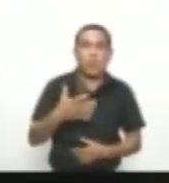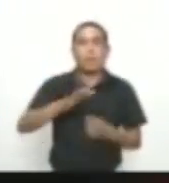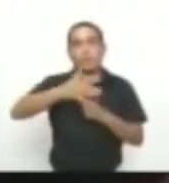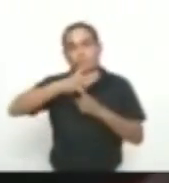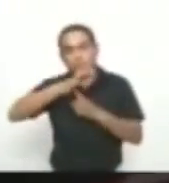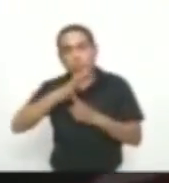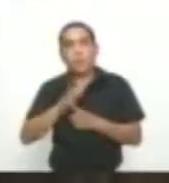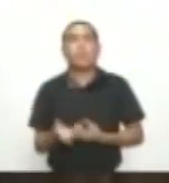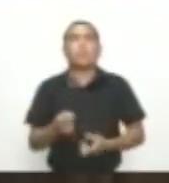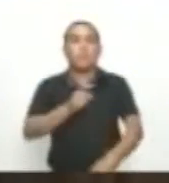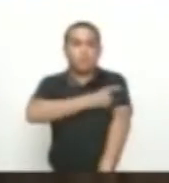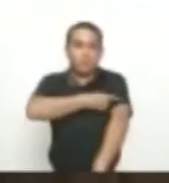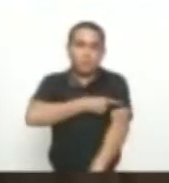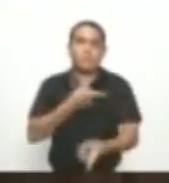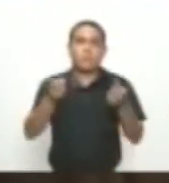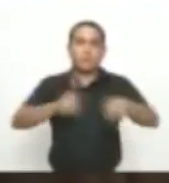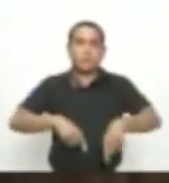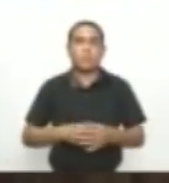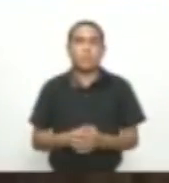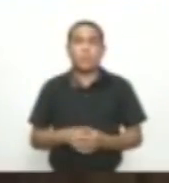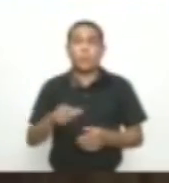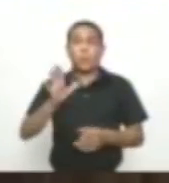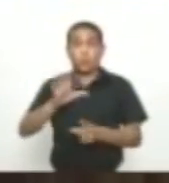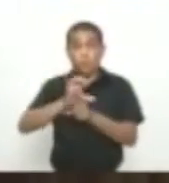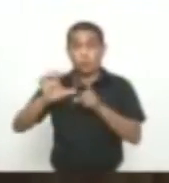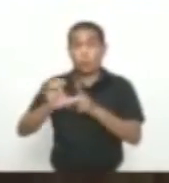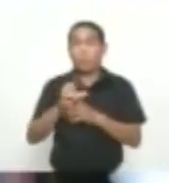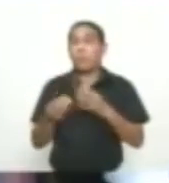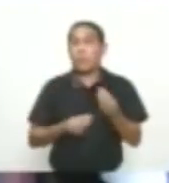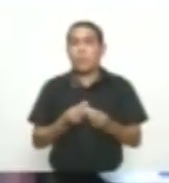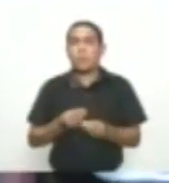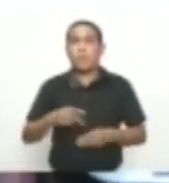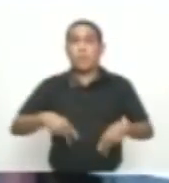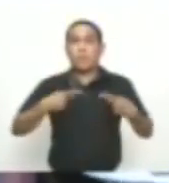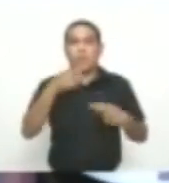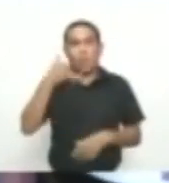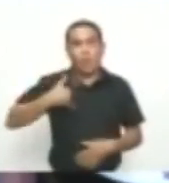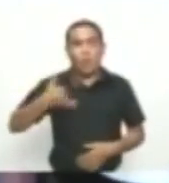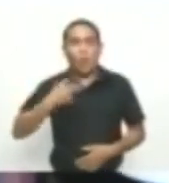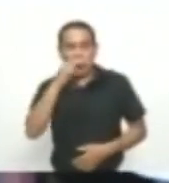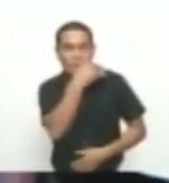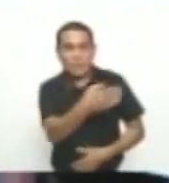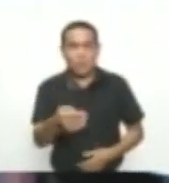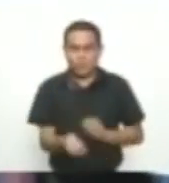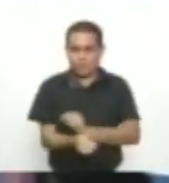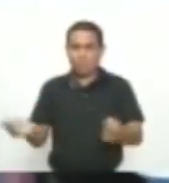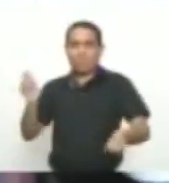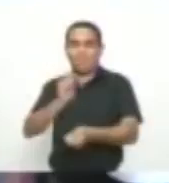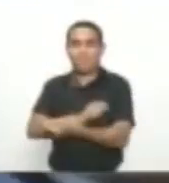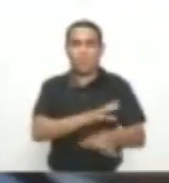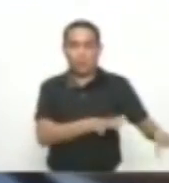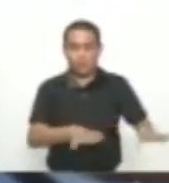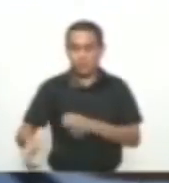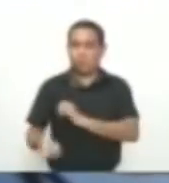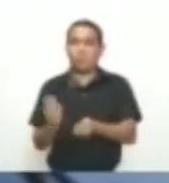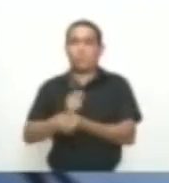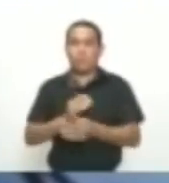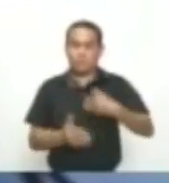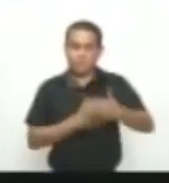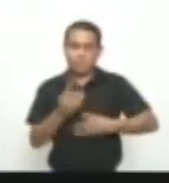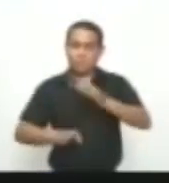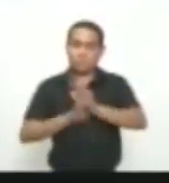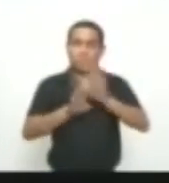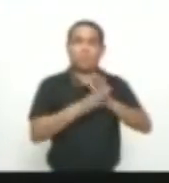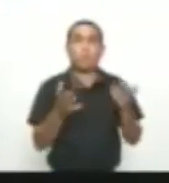De Varela Y Varanoa Cultural Llega a transformar La vida De los niños Jóvenes Y adultos De estas comunidades Con talleres De formación